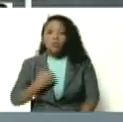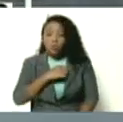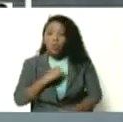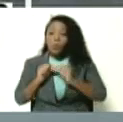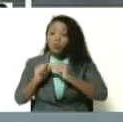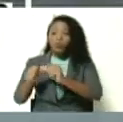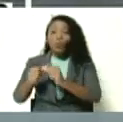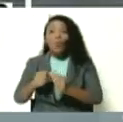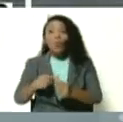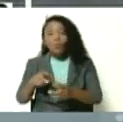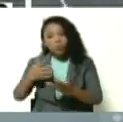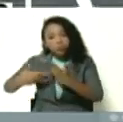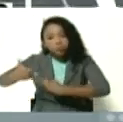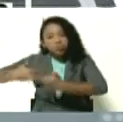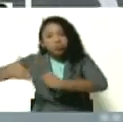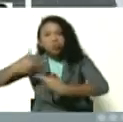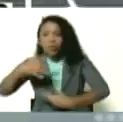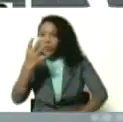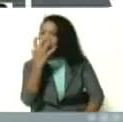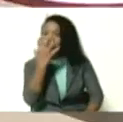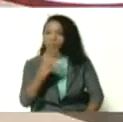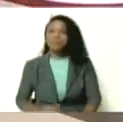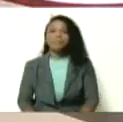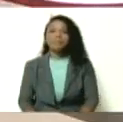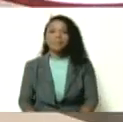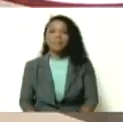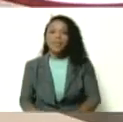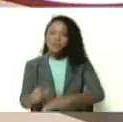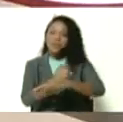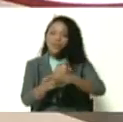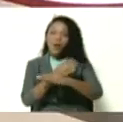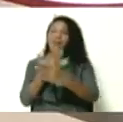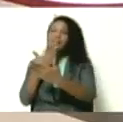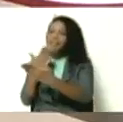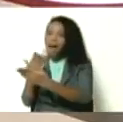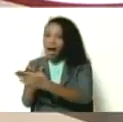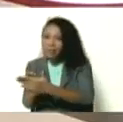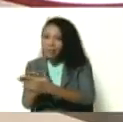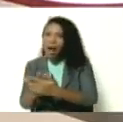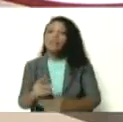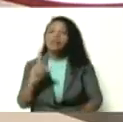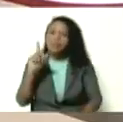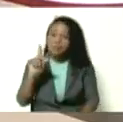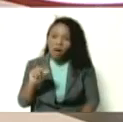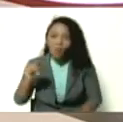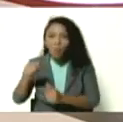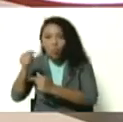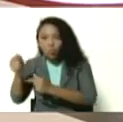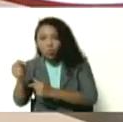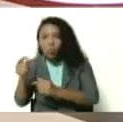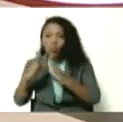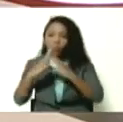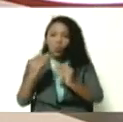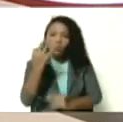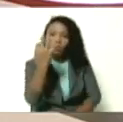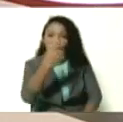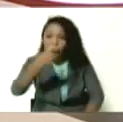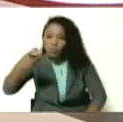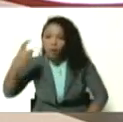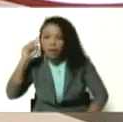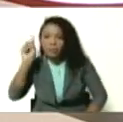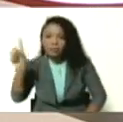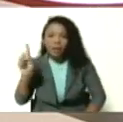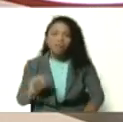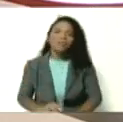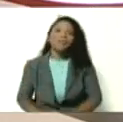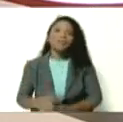flujo de oxígeno con el favor de Dios. Gobernador, muchísimas gracias, también al senador del Mario, al cónsul Eri, un gran abrazo, ustedes además